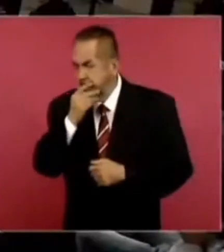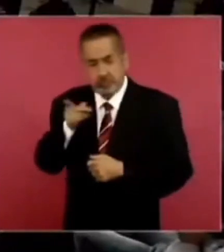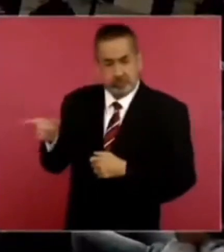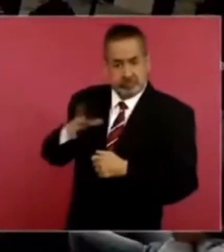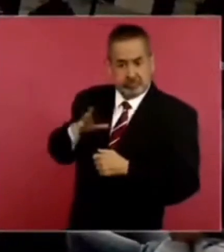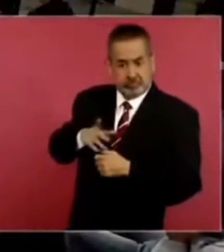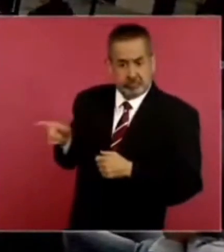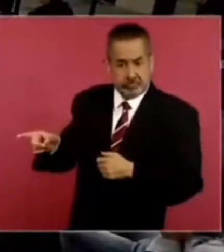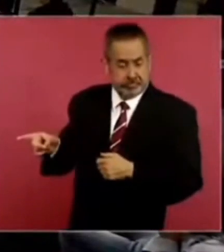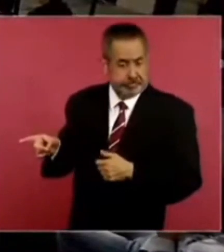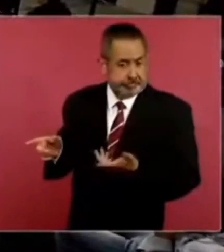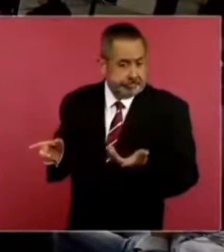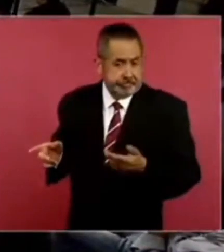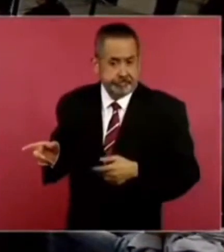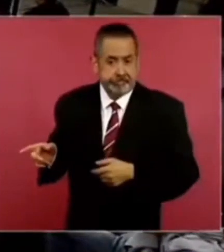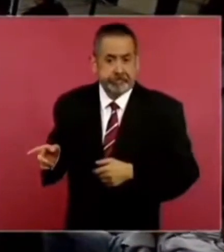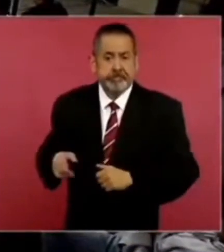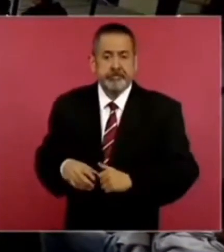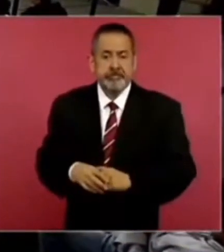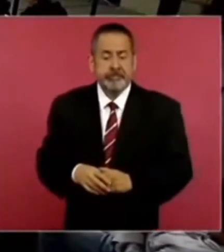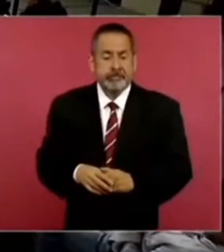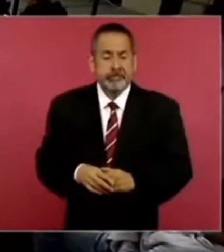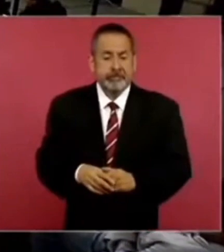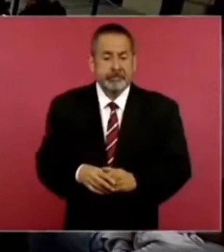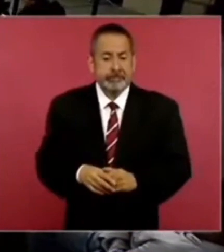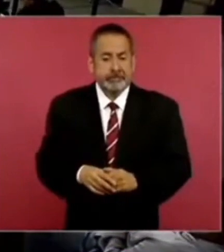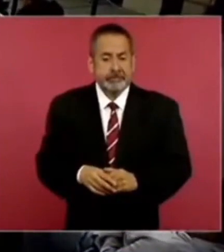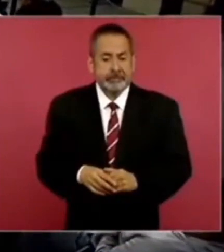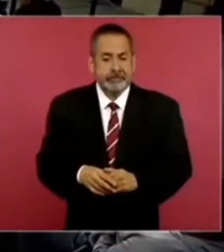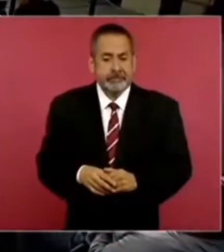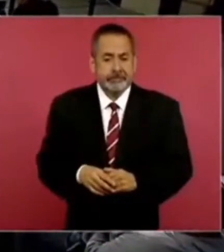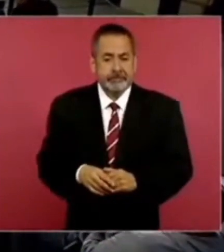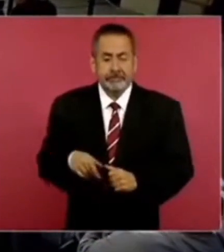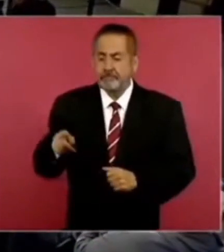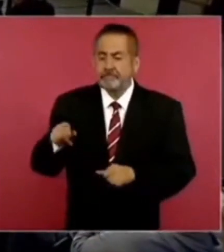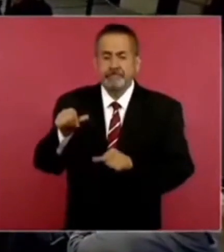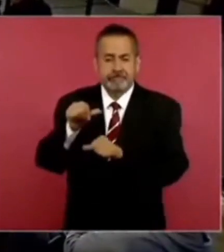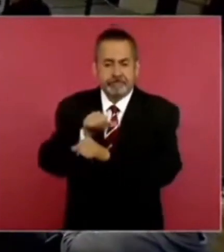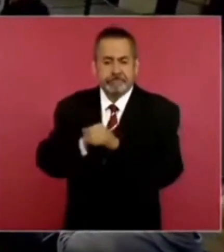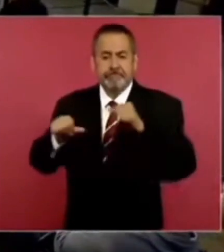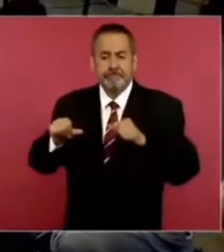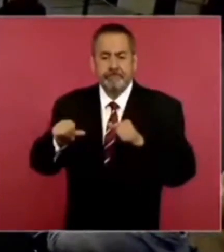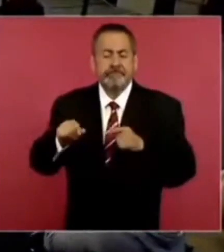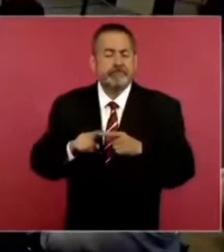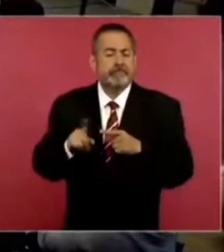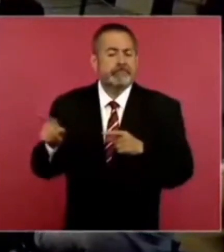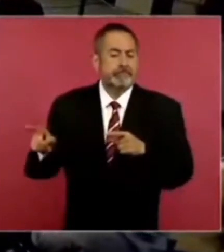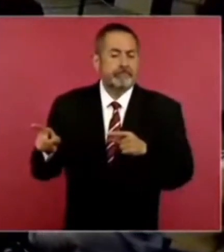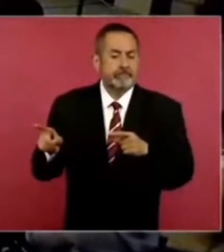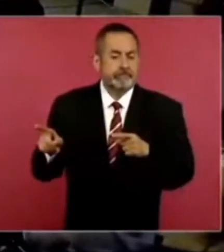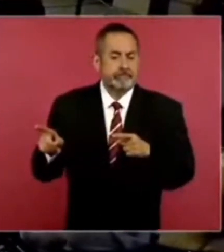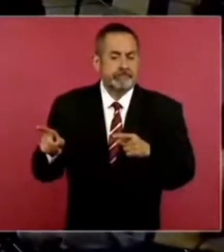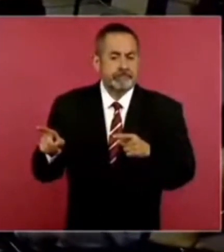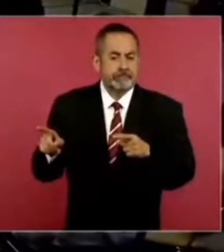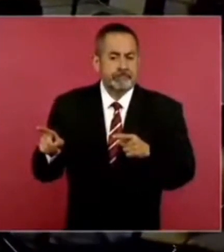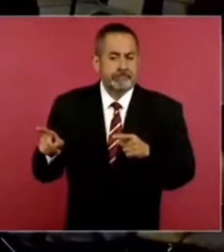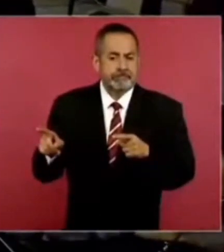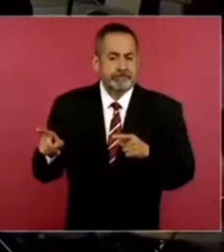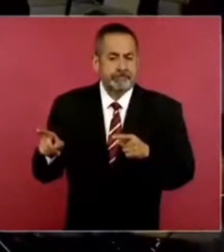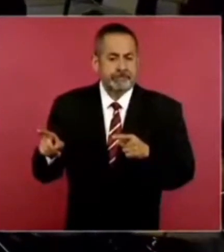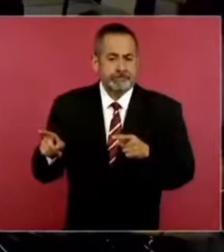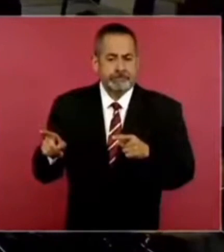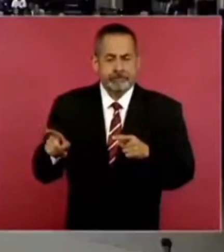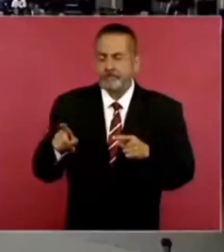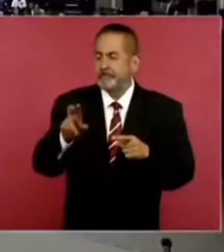el que entró por Ricardo